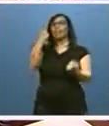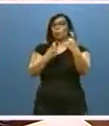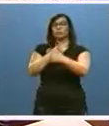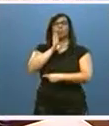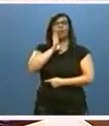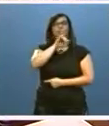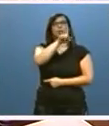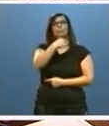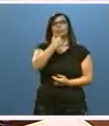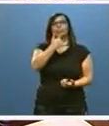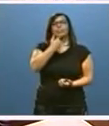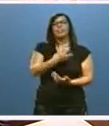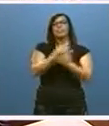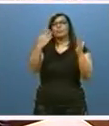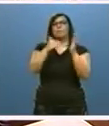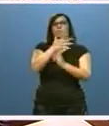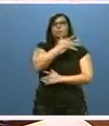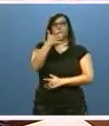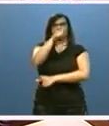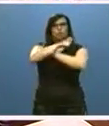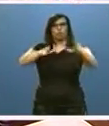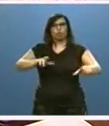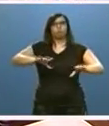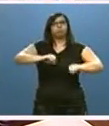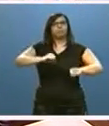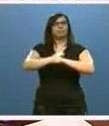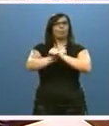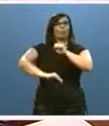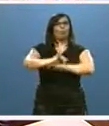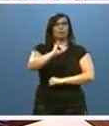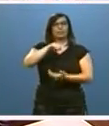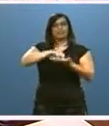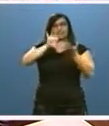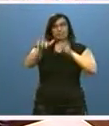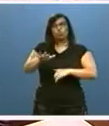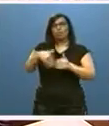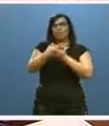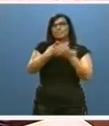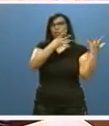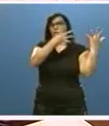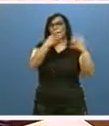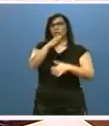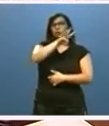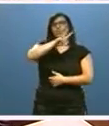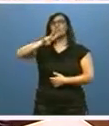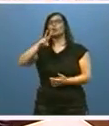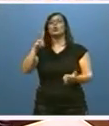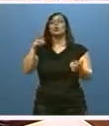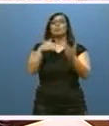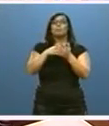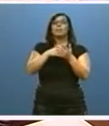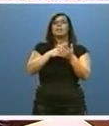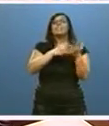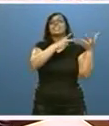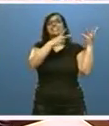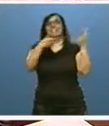19.500 ocupados más en el último año en Castilla y León hasta los 932.800 ocupados, que